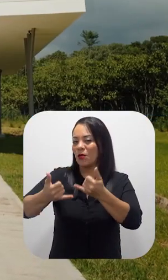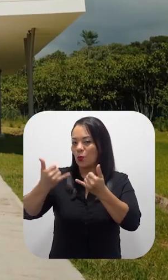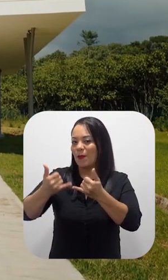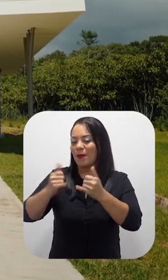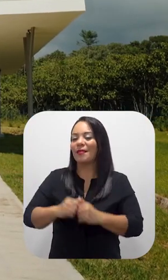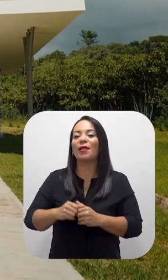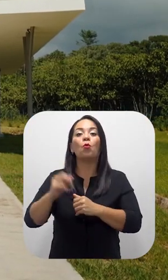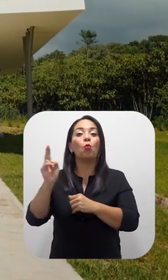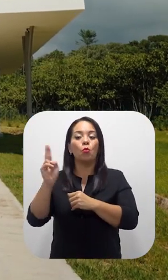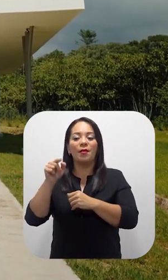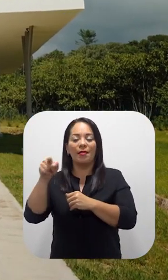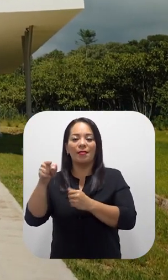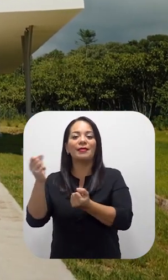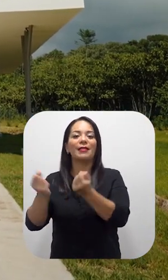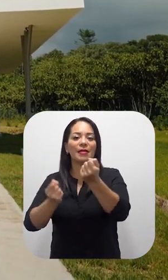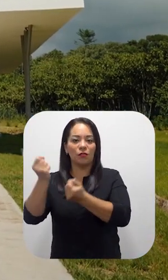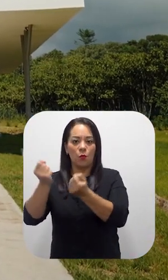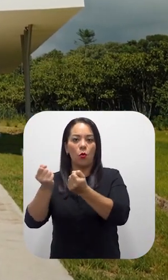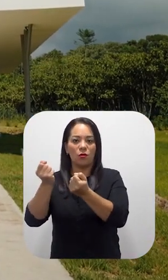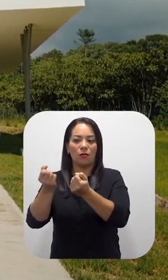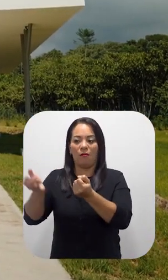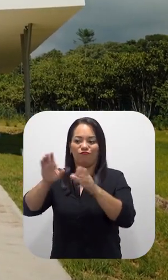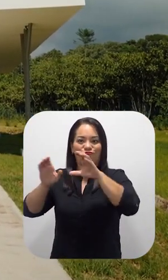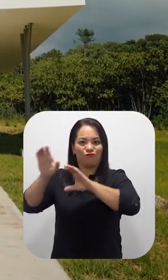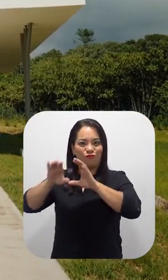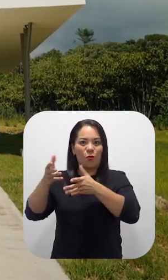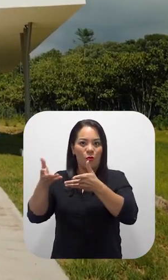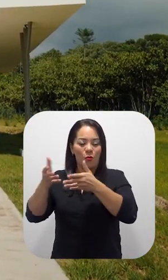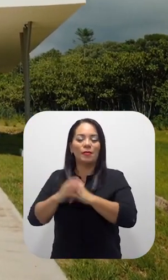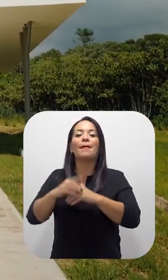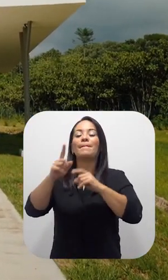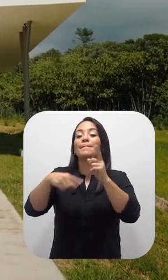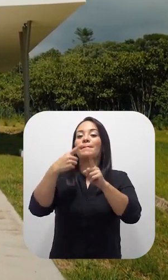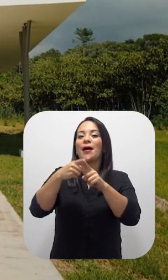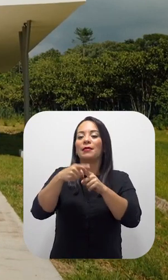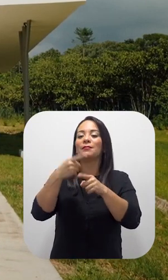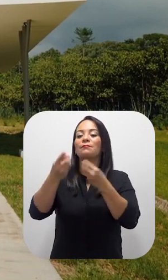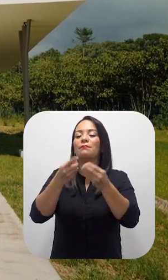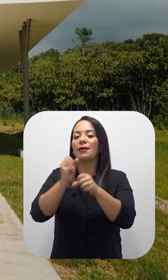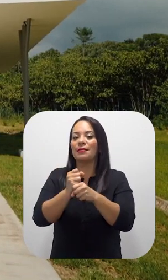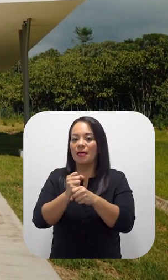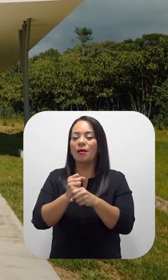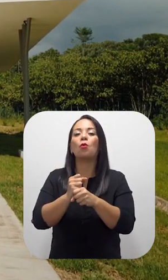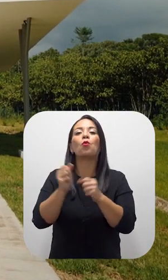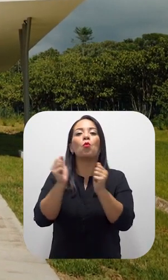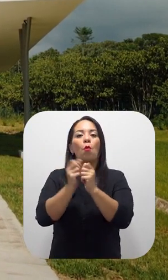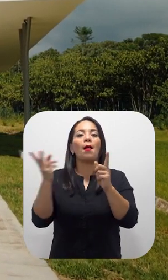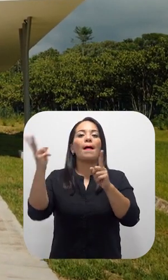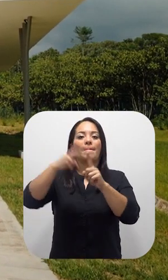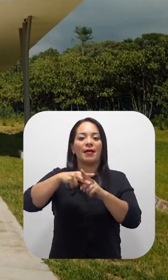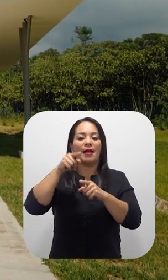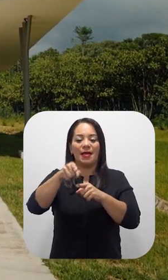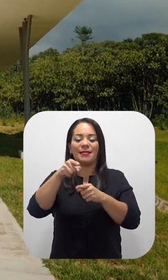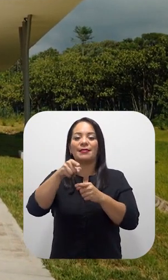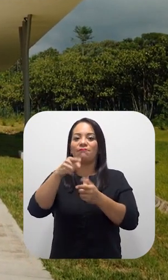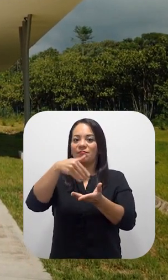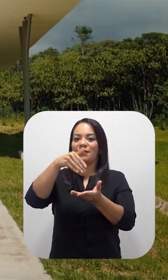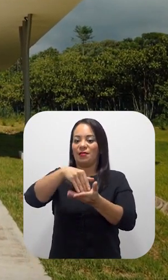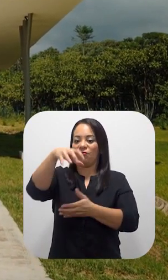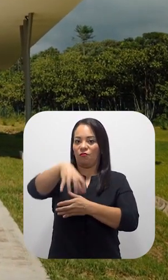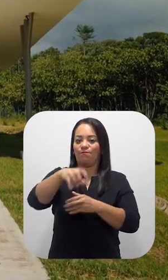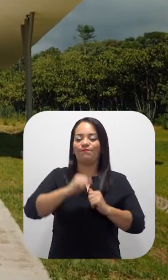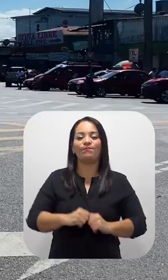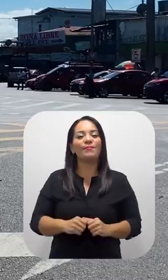realizarán actualmente las unidades de transporte de carga de mercancías y los que realizarán con la puesta en operaciones de